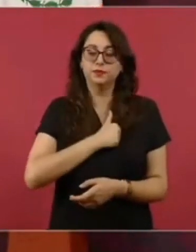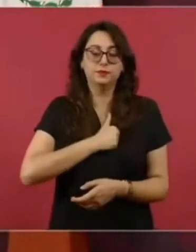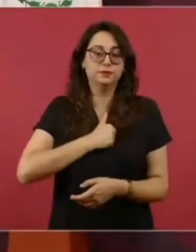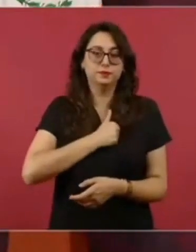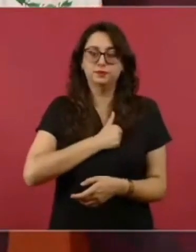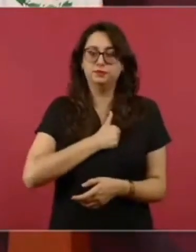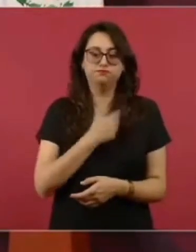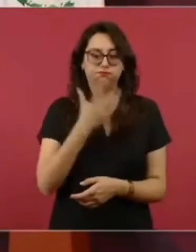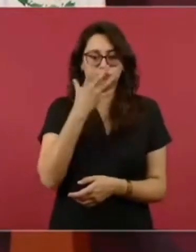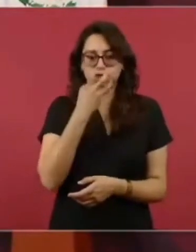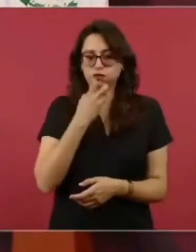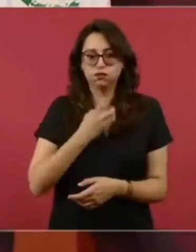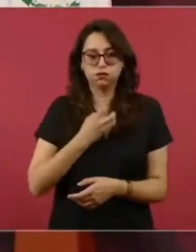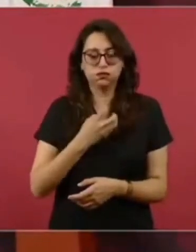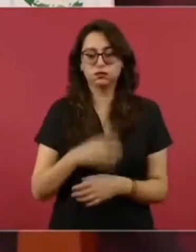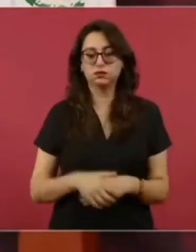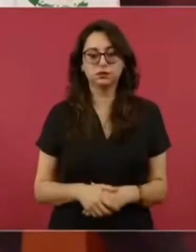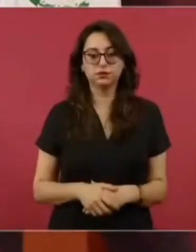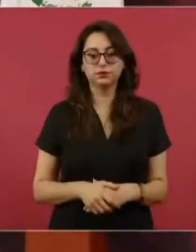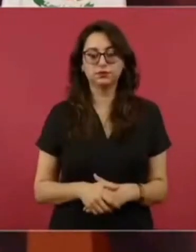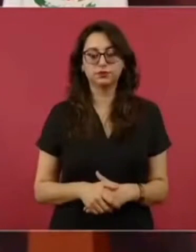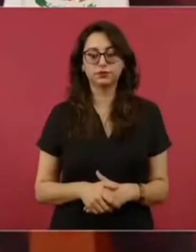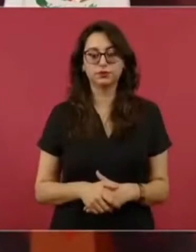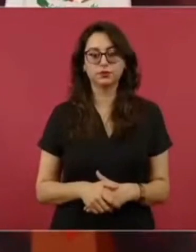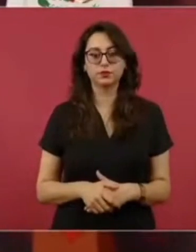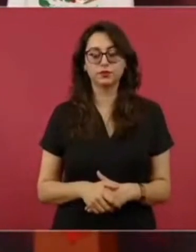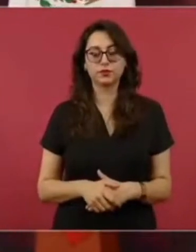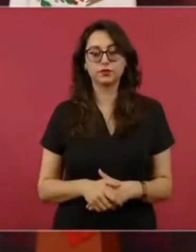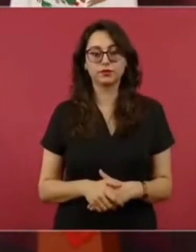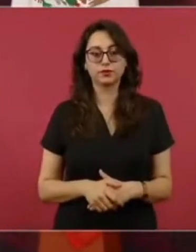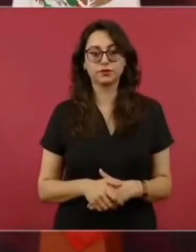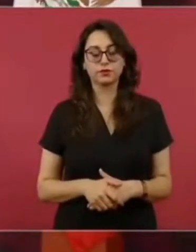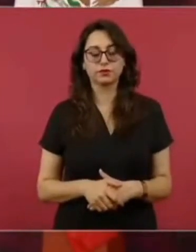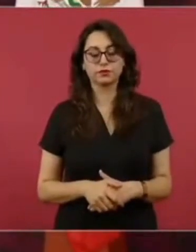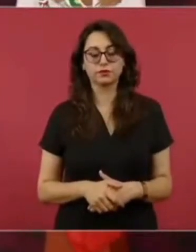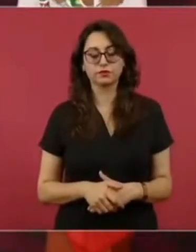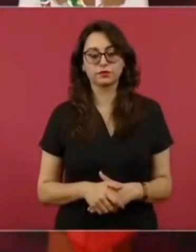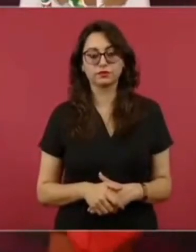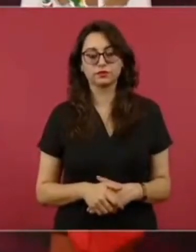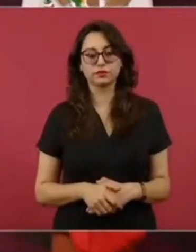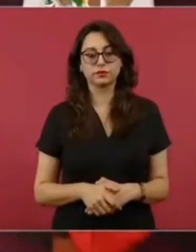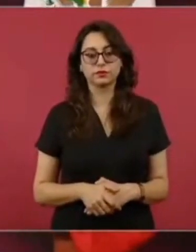No soy partidario de que se